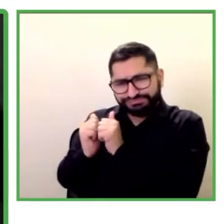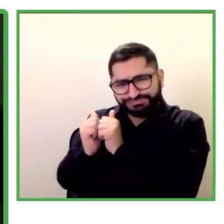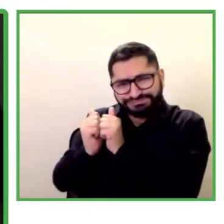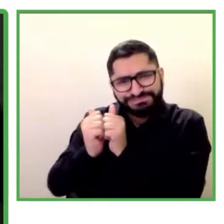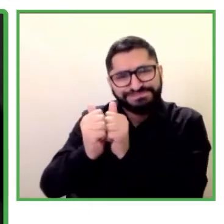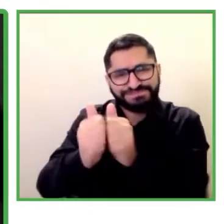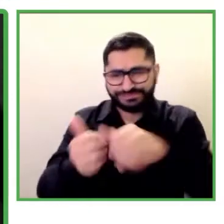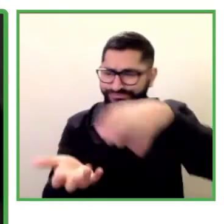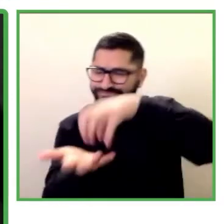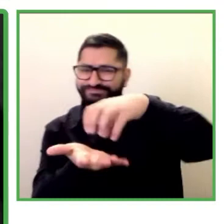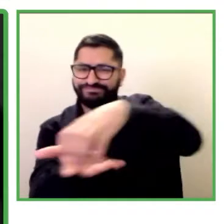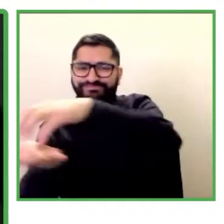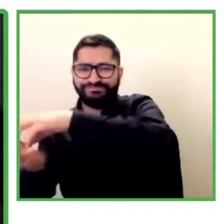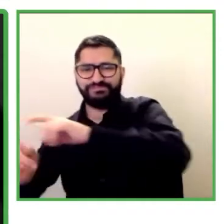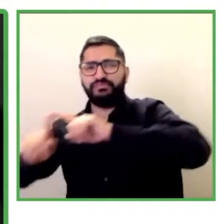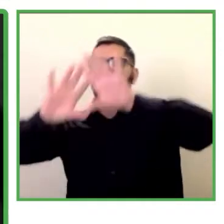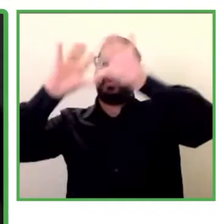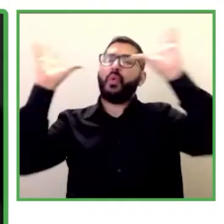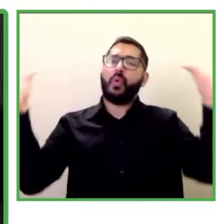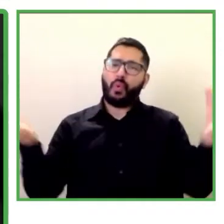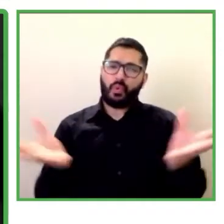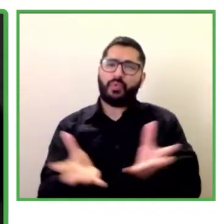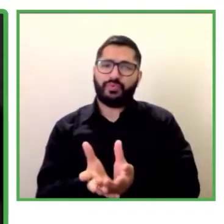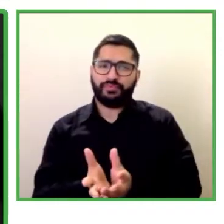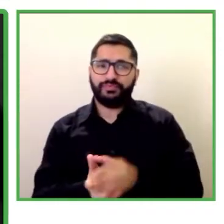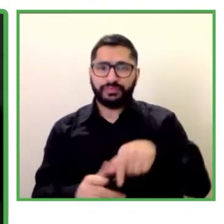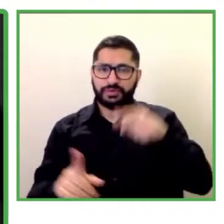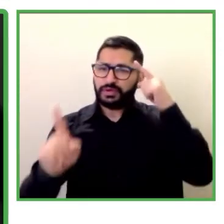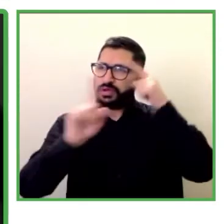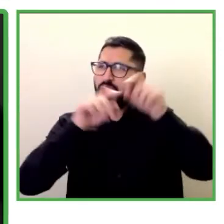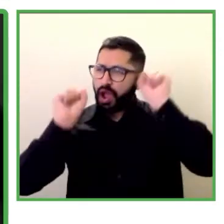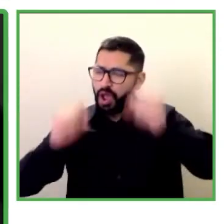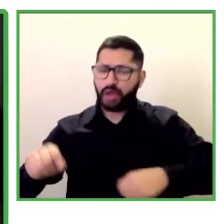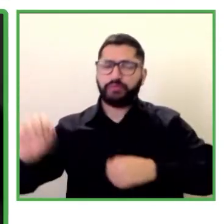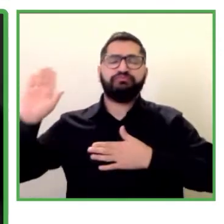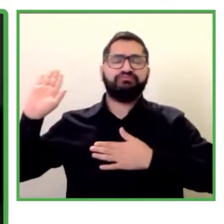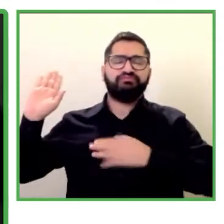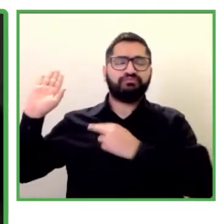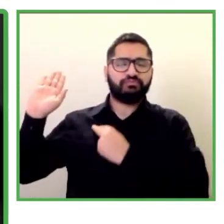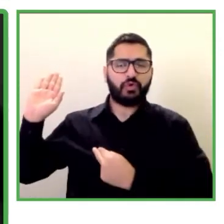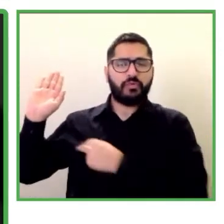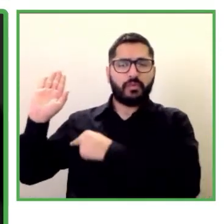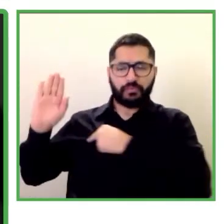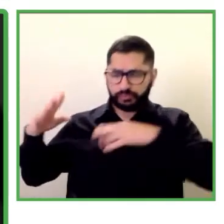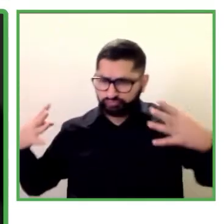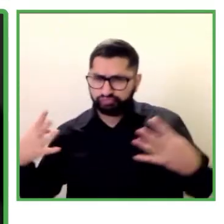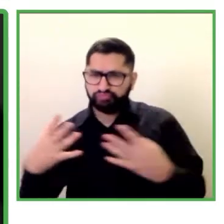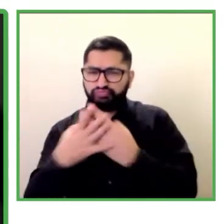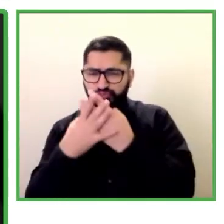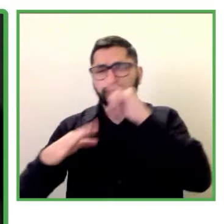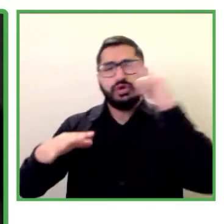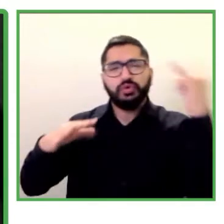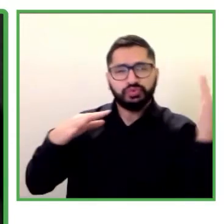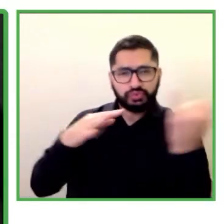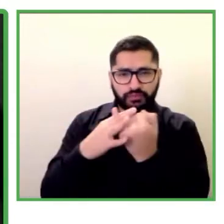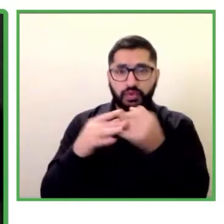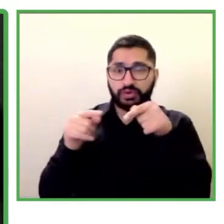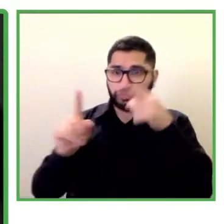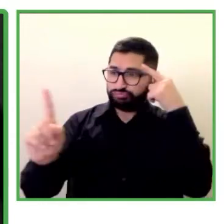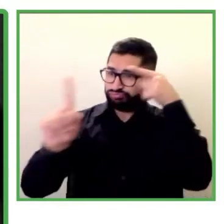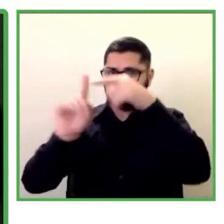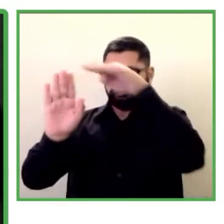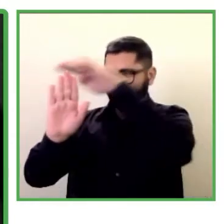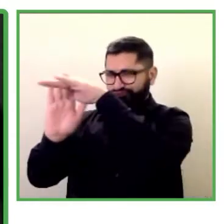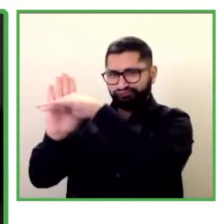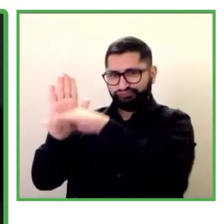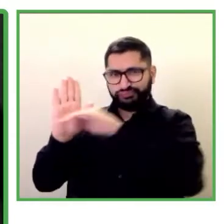y creemos que desde la red de empresas inclusivas estamos poniendo a Uruguay realmente en la agenda en lo que significa los derechos y la inclusión laboral